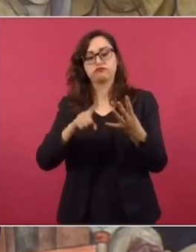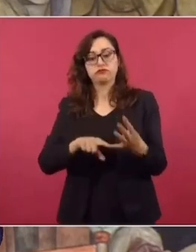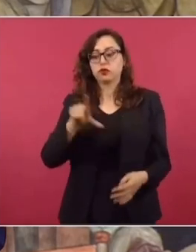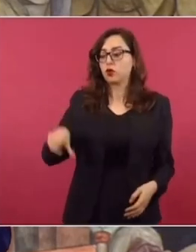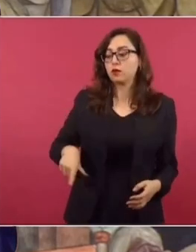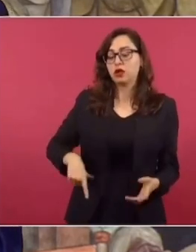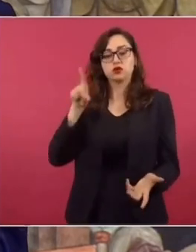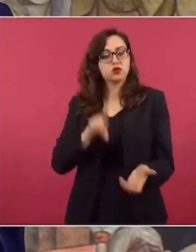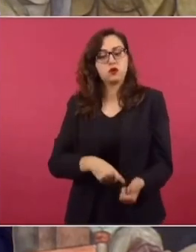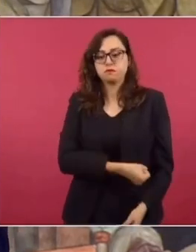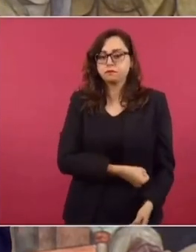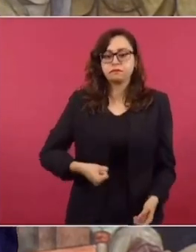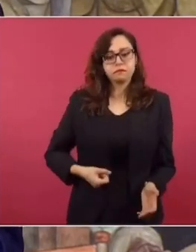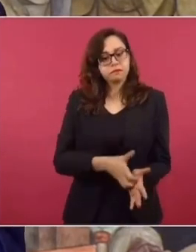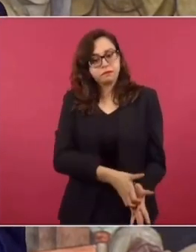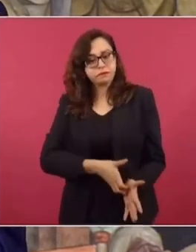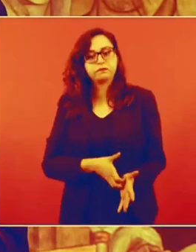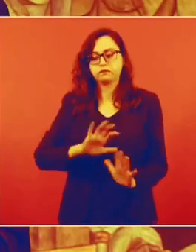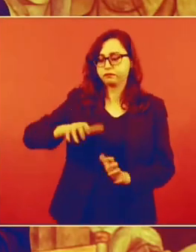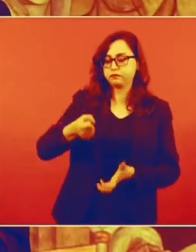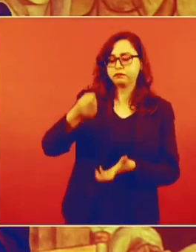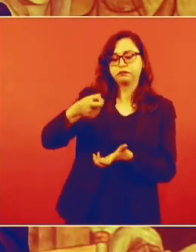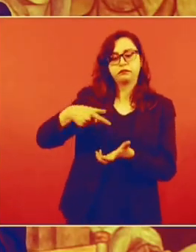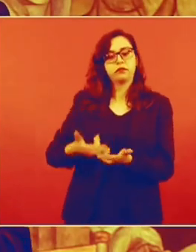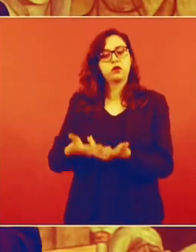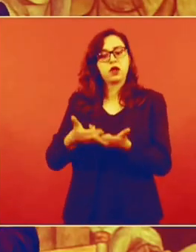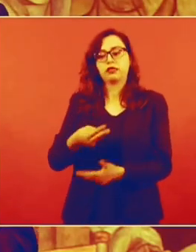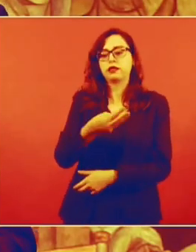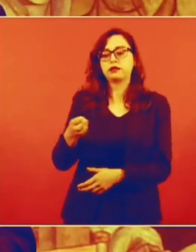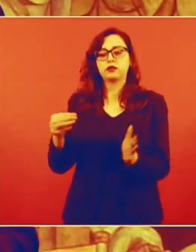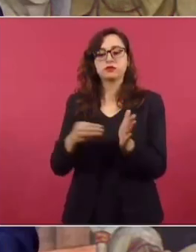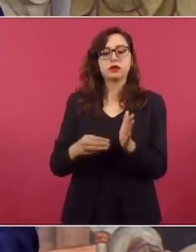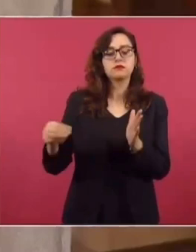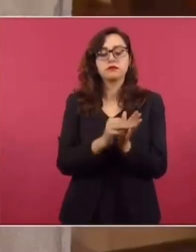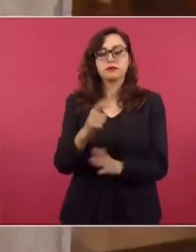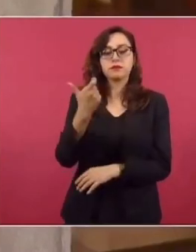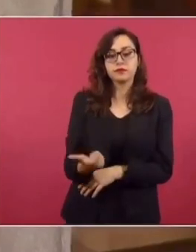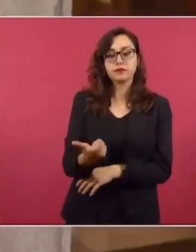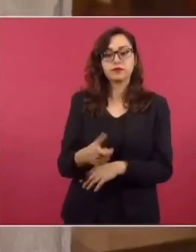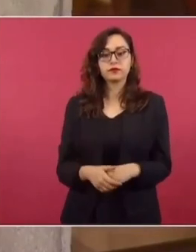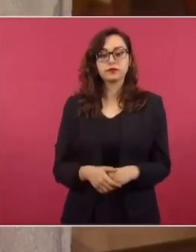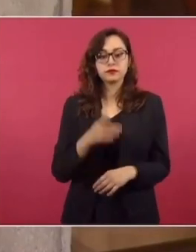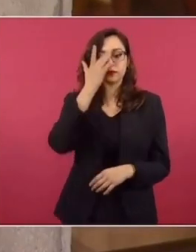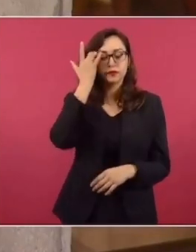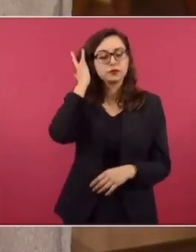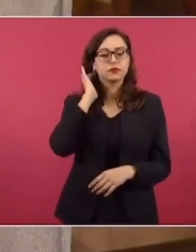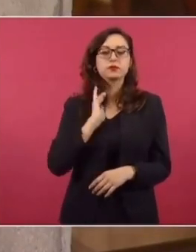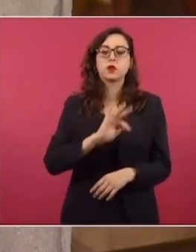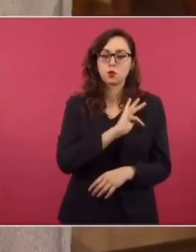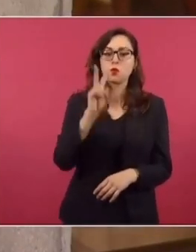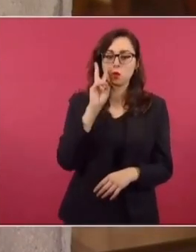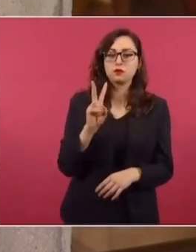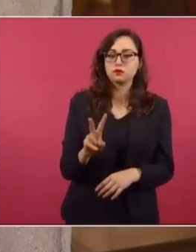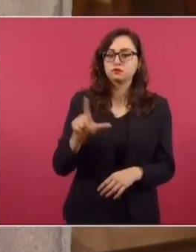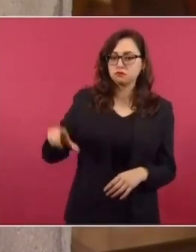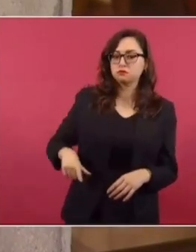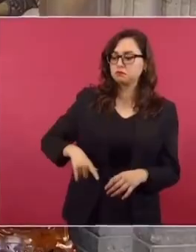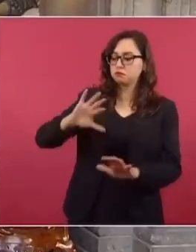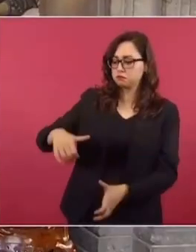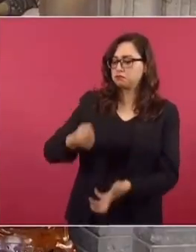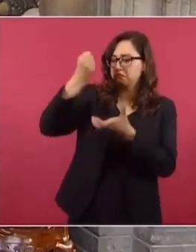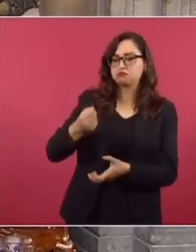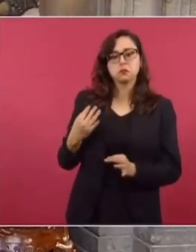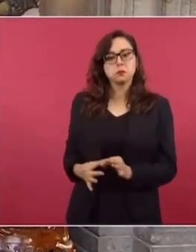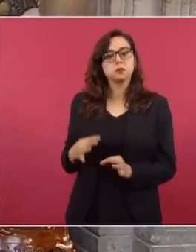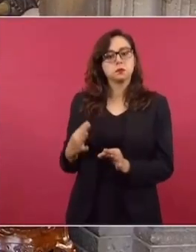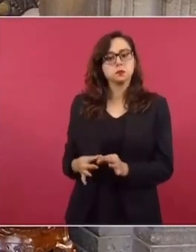en su conjunto, ha representado liberar para el desarrollo más de 300 mil millones de pesos. Todo esto se refleja en la estabilidad financiera que hemos logrado,